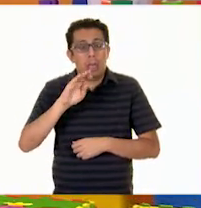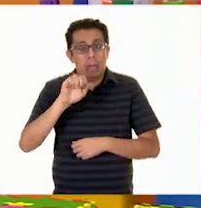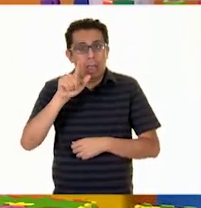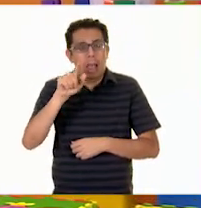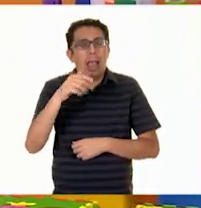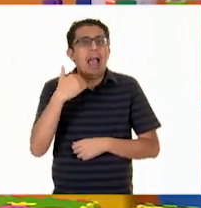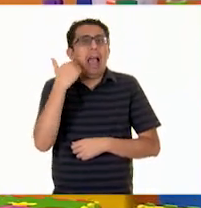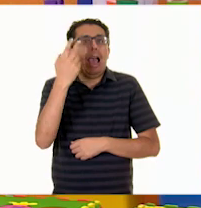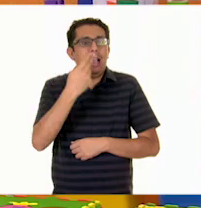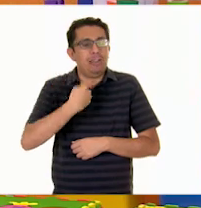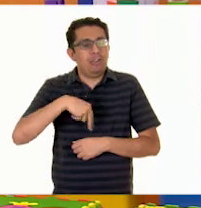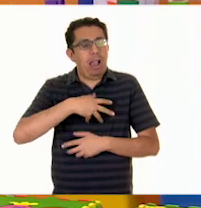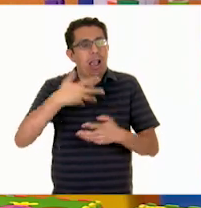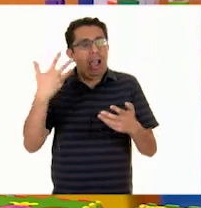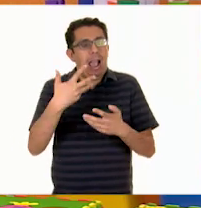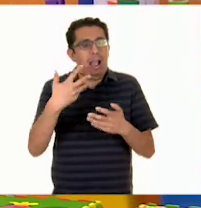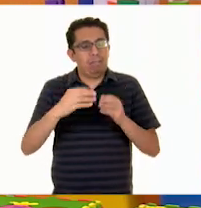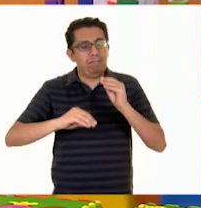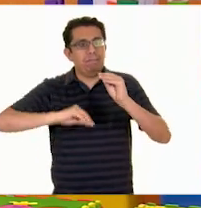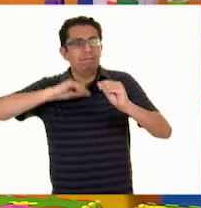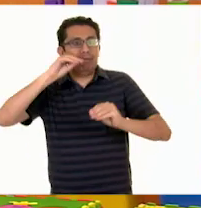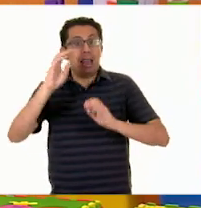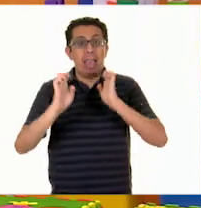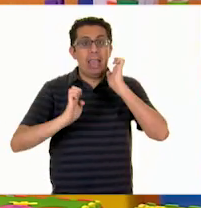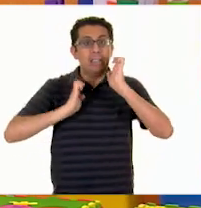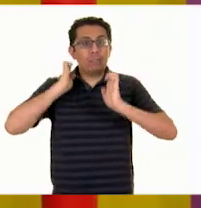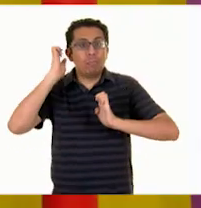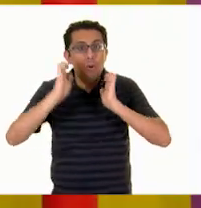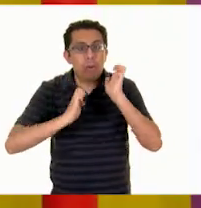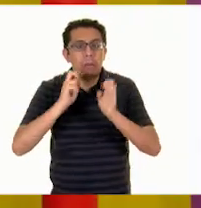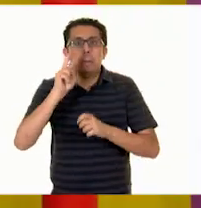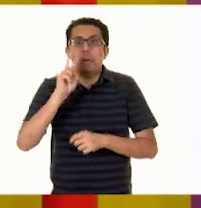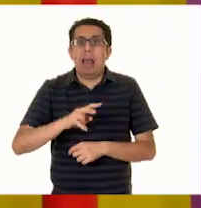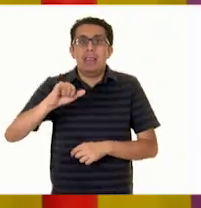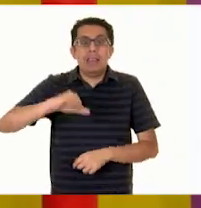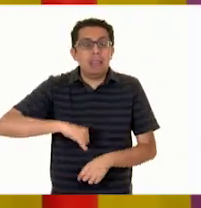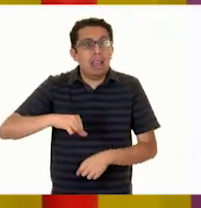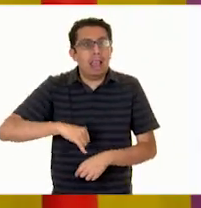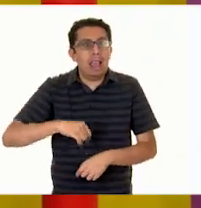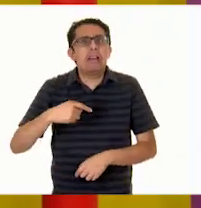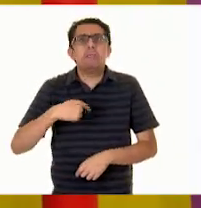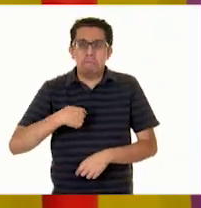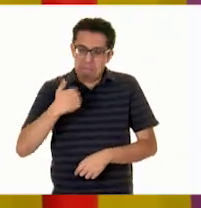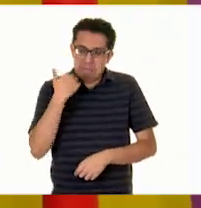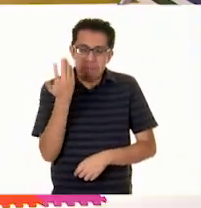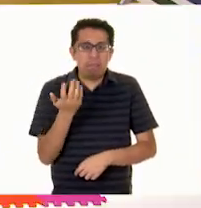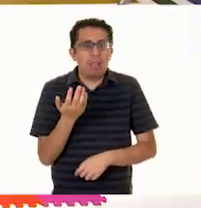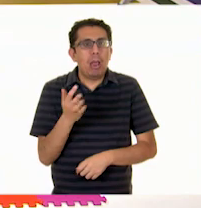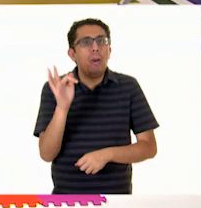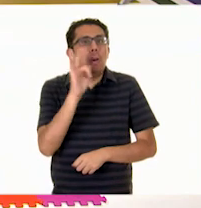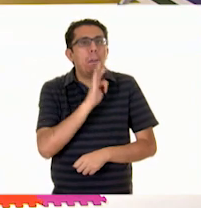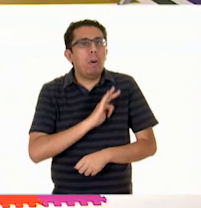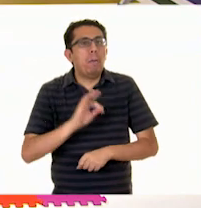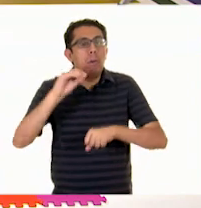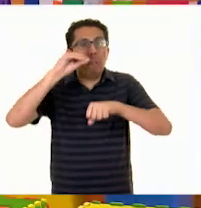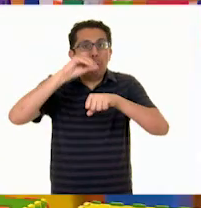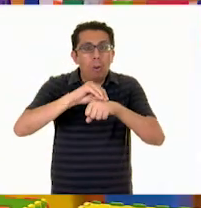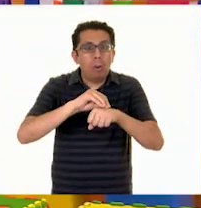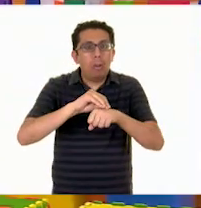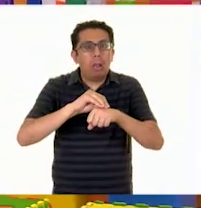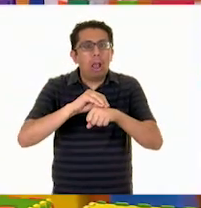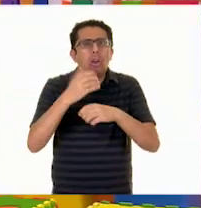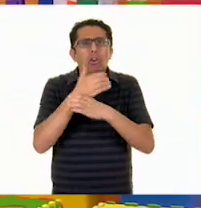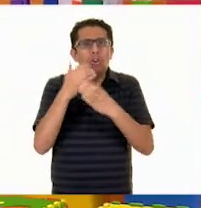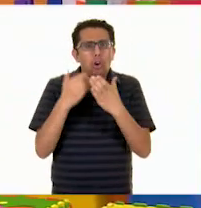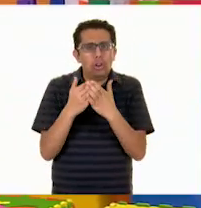exposición. Sería muy interesante, ¿no crees? Sí, ya me animé. Sí, porque podemos poner objetos de